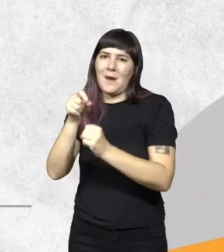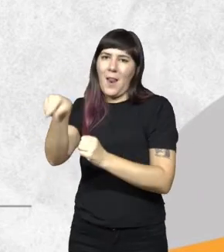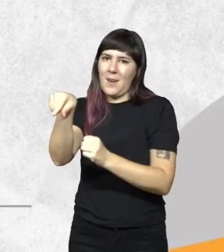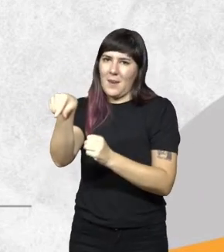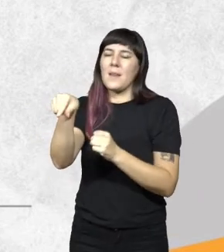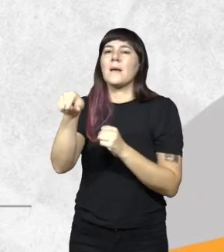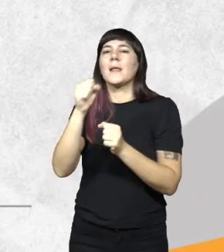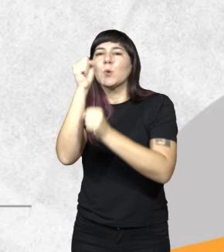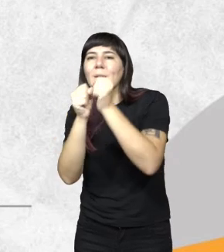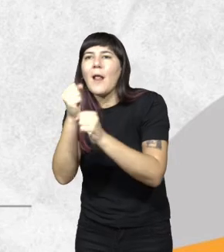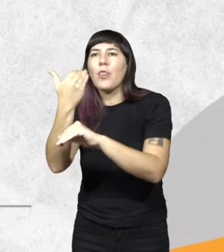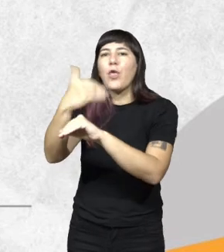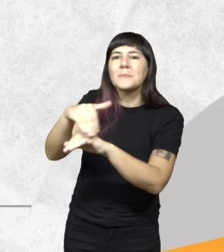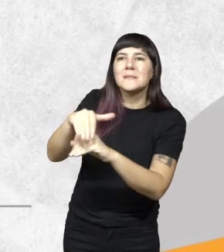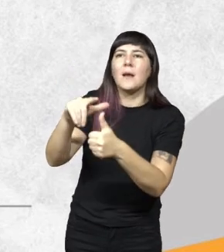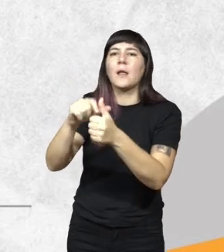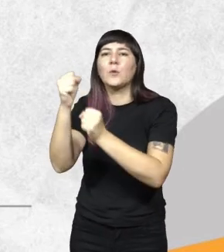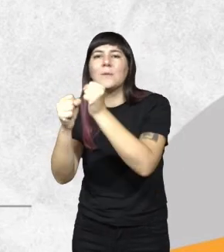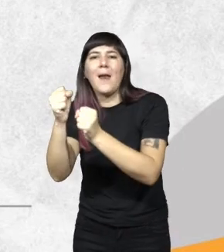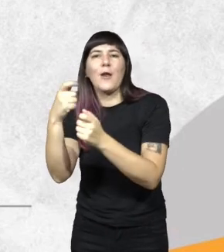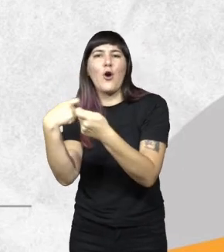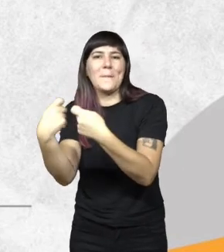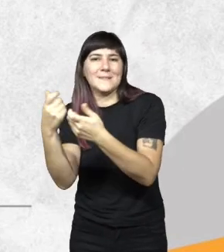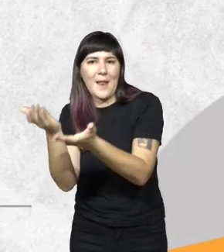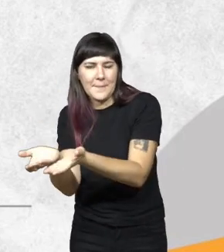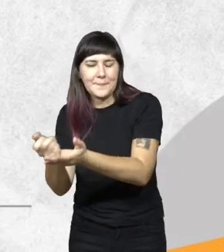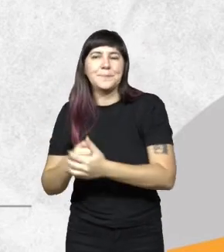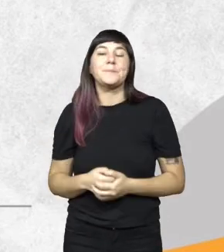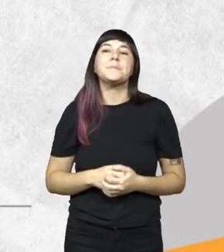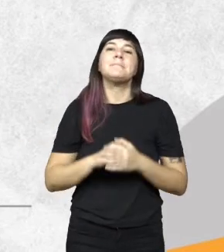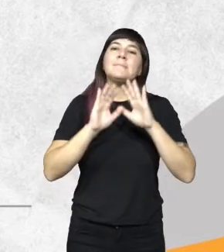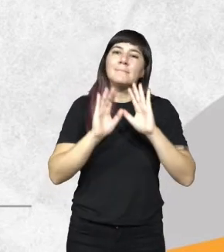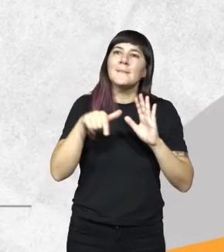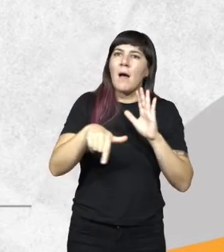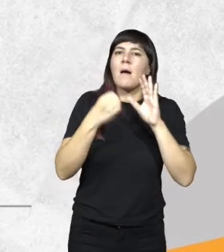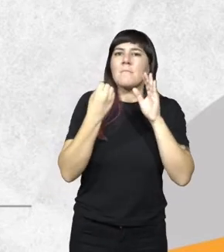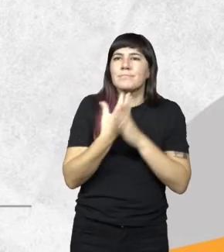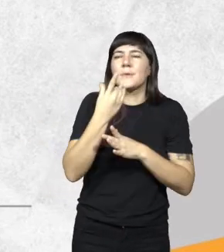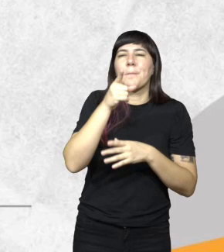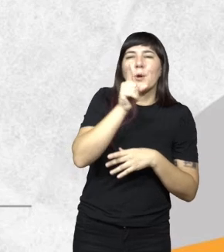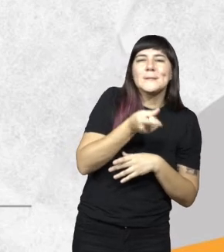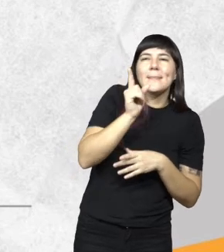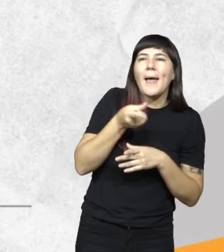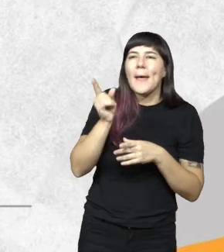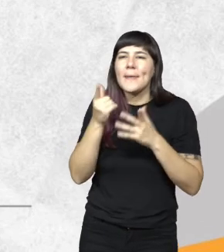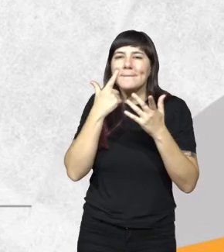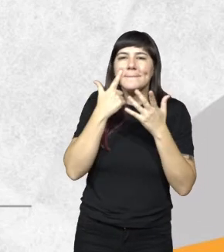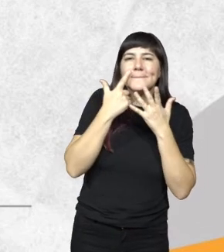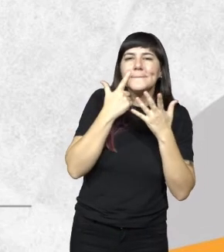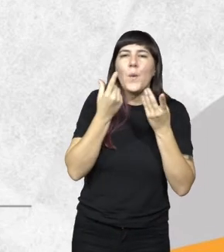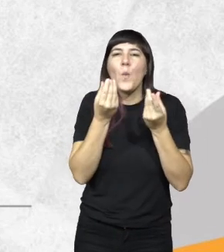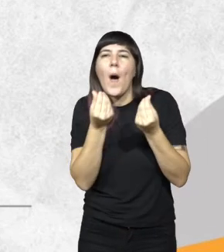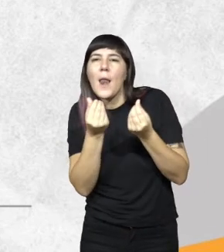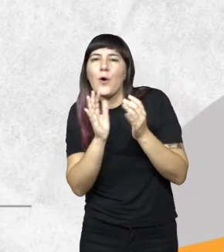industrial domiciliario e industrial comercial. Y por supuesto empezamos a trabajar sobre los porcentajes de valorización de algunas categorías.